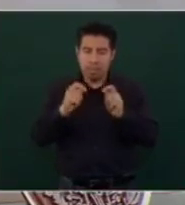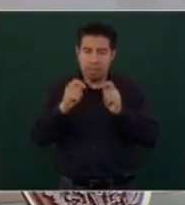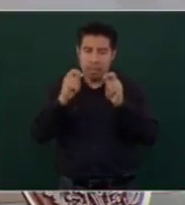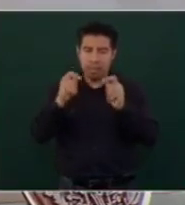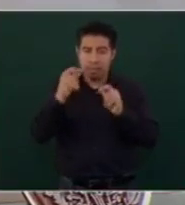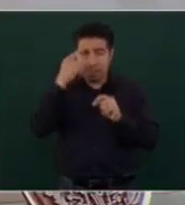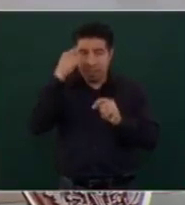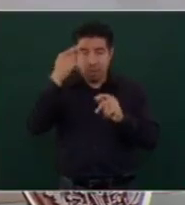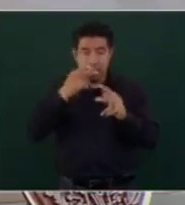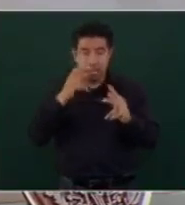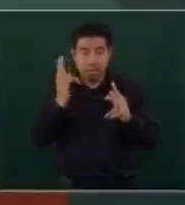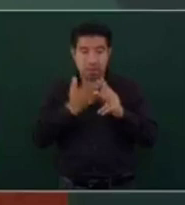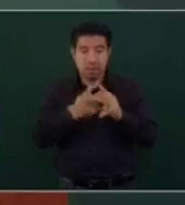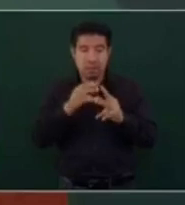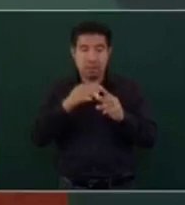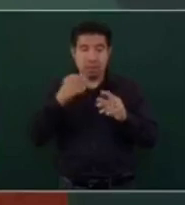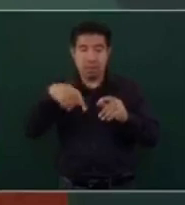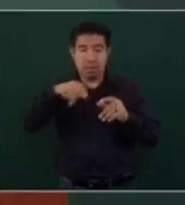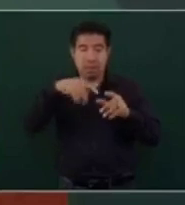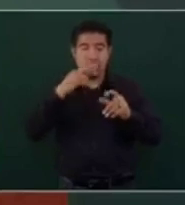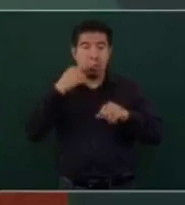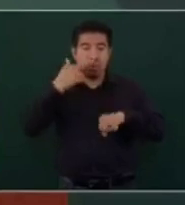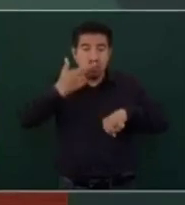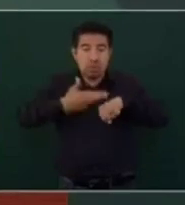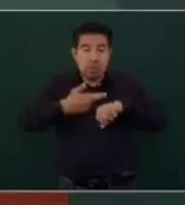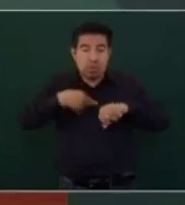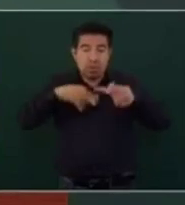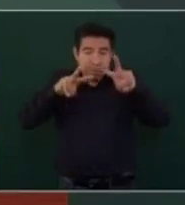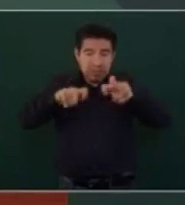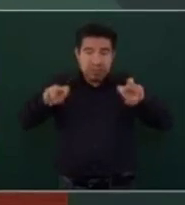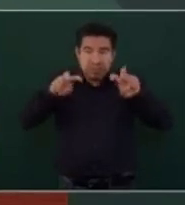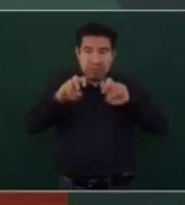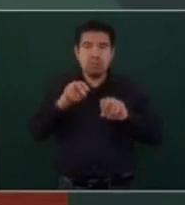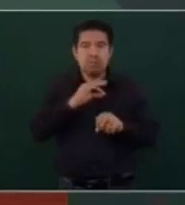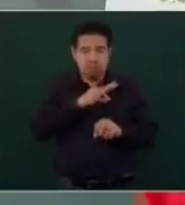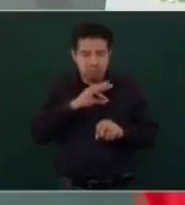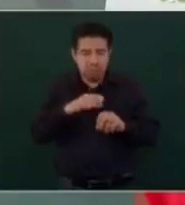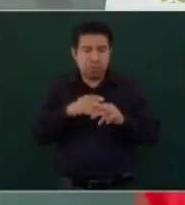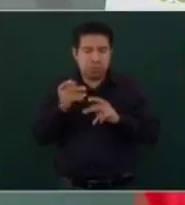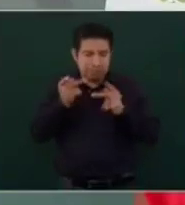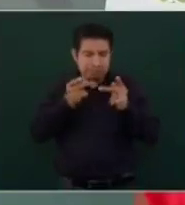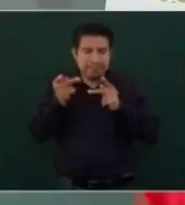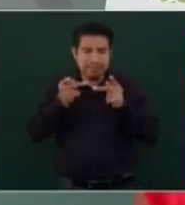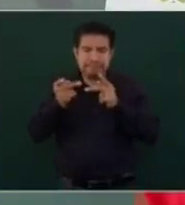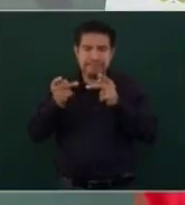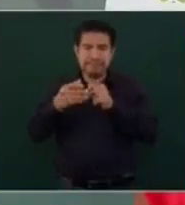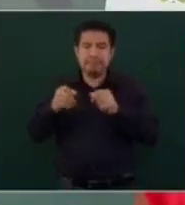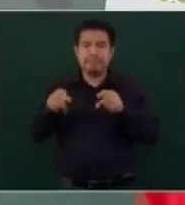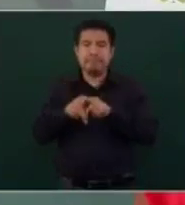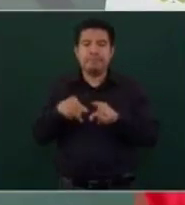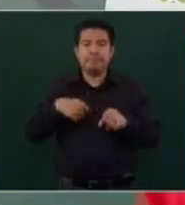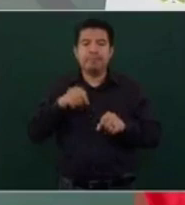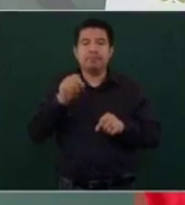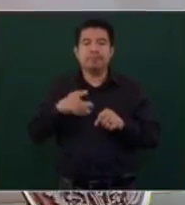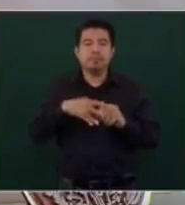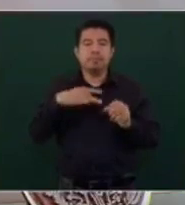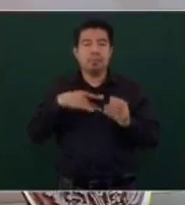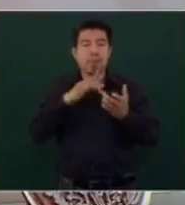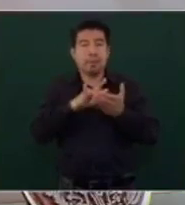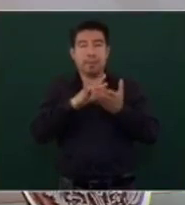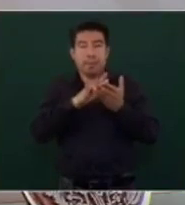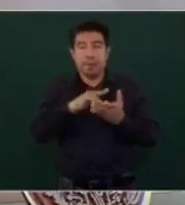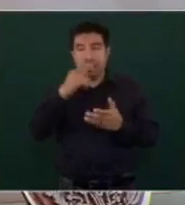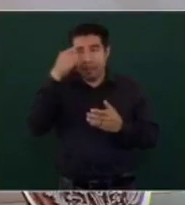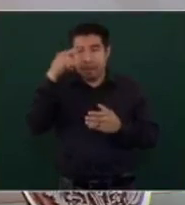Antihomicidios pudimos hacer varios procedimientos e incluso, por ejemplo, pedir el apoyo